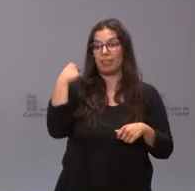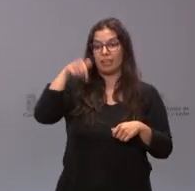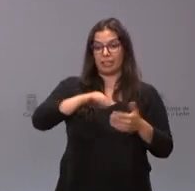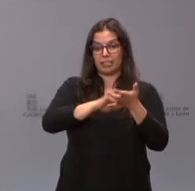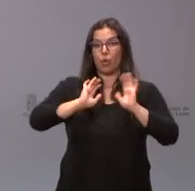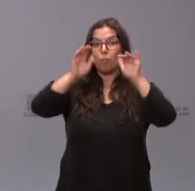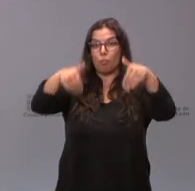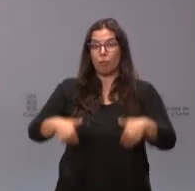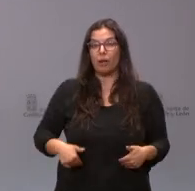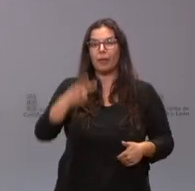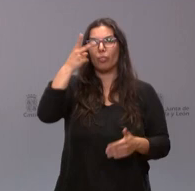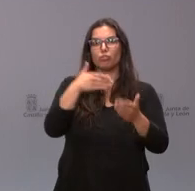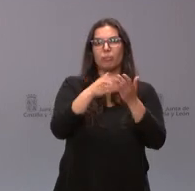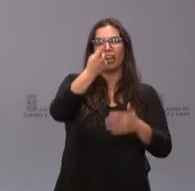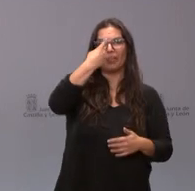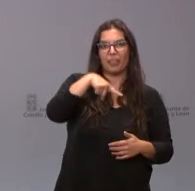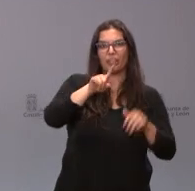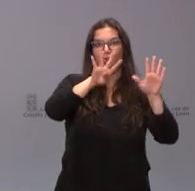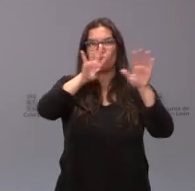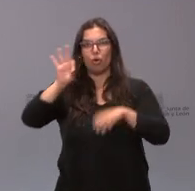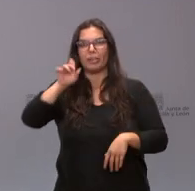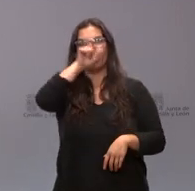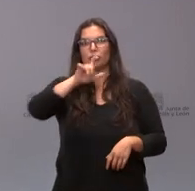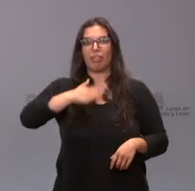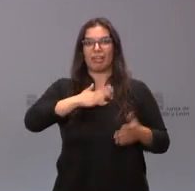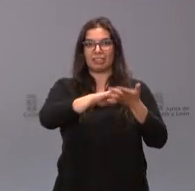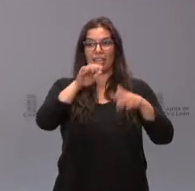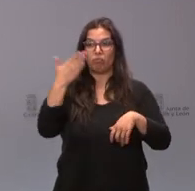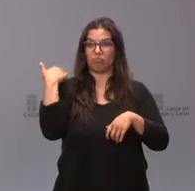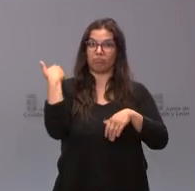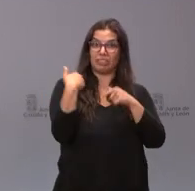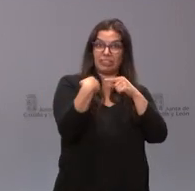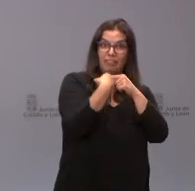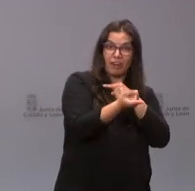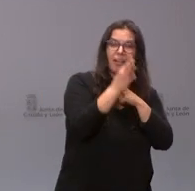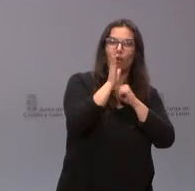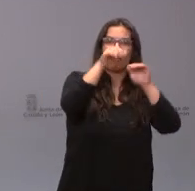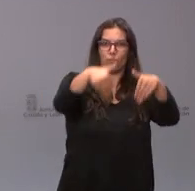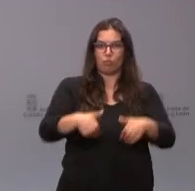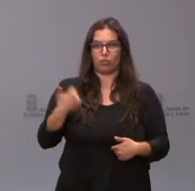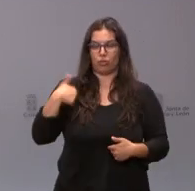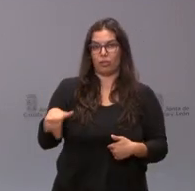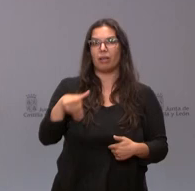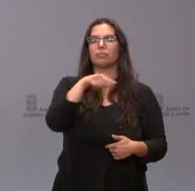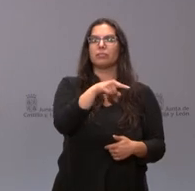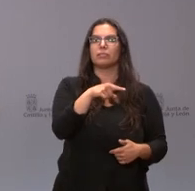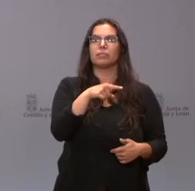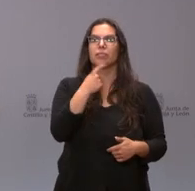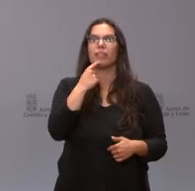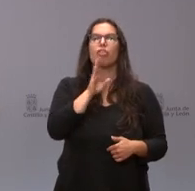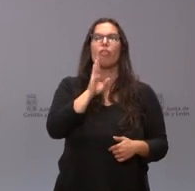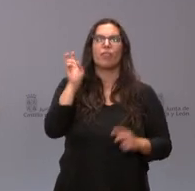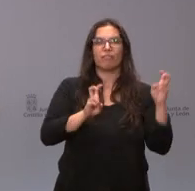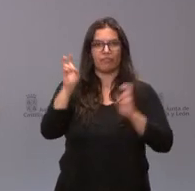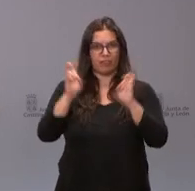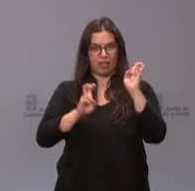comunidad un total de 2.190 castellanos y leoneses. Tienen ustedes en la nota de prensa el destino del retorno de los mismos, lo que